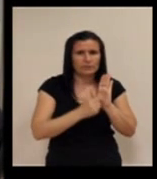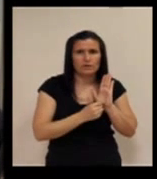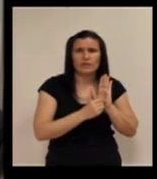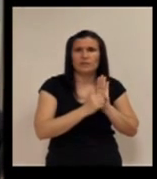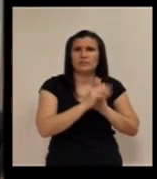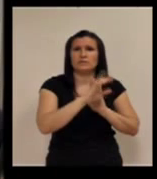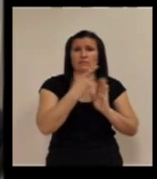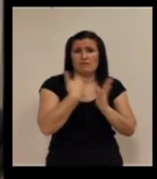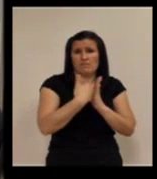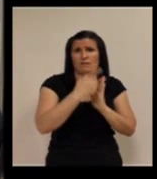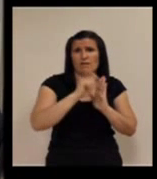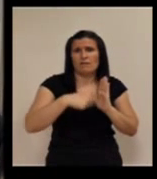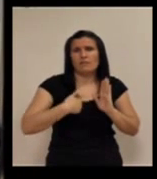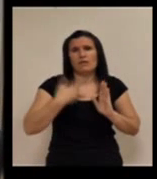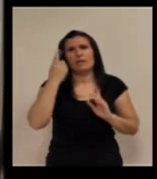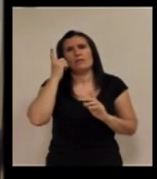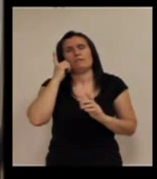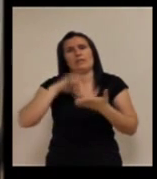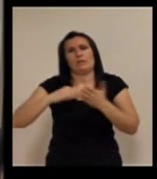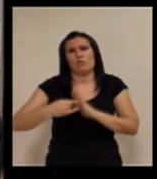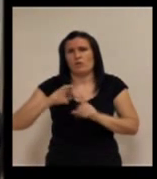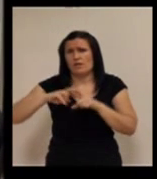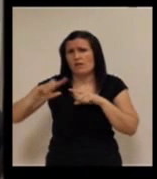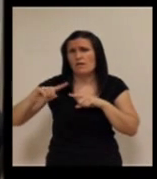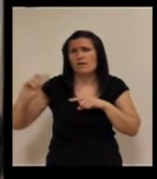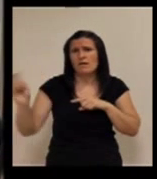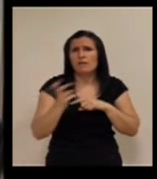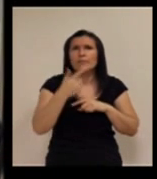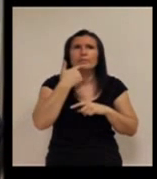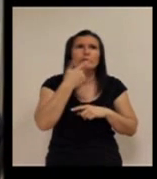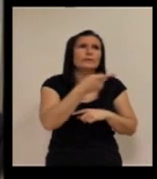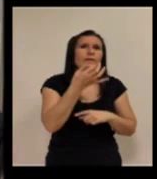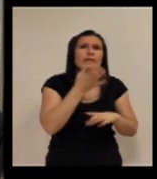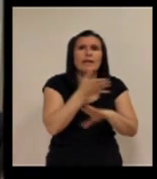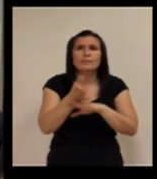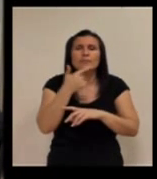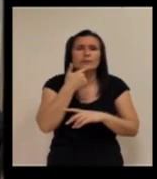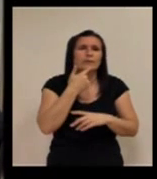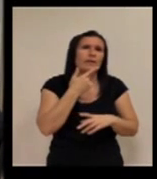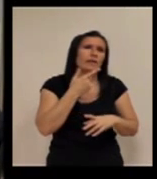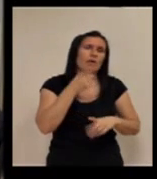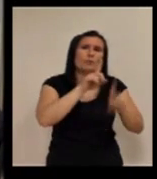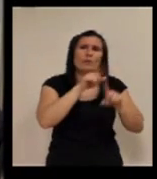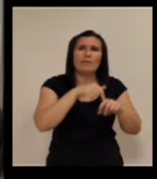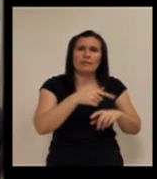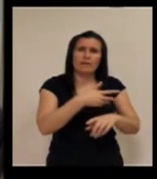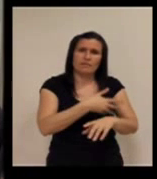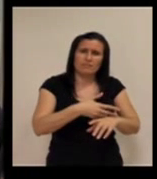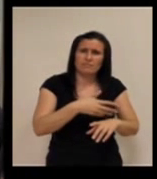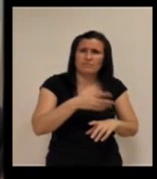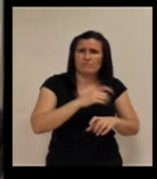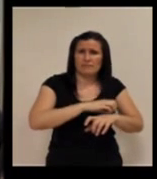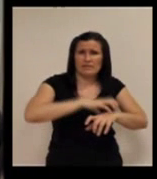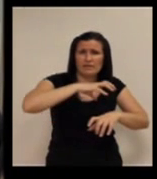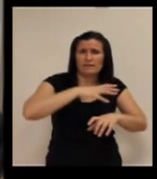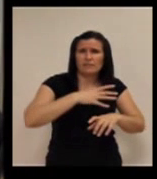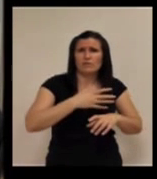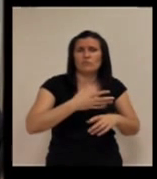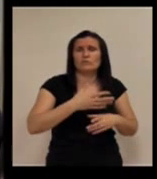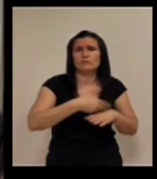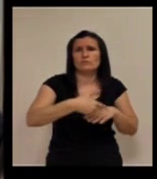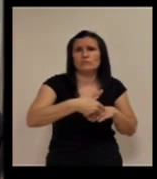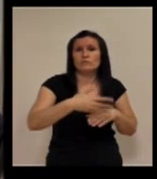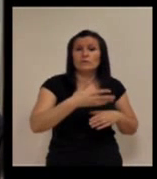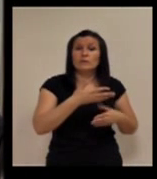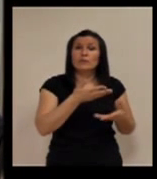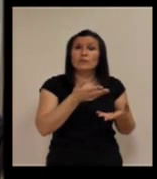porque las anotaciones que tienes, que te demuestra toda esta tecnología, dice, debería ir usted a, no sé, pues está usted reteniendo líquido. Cuando llega la atención